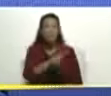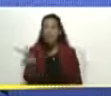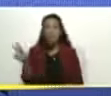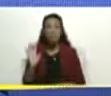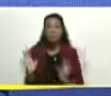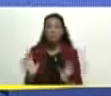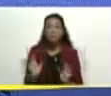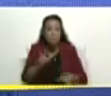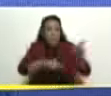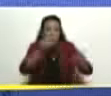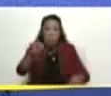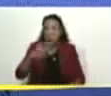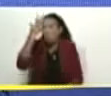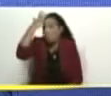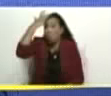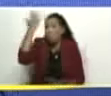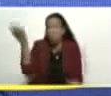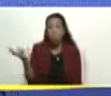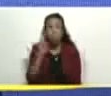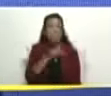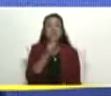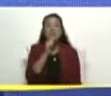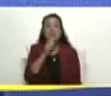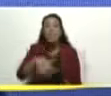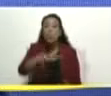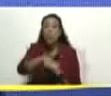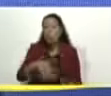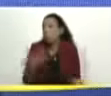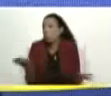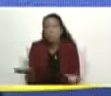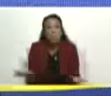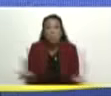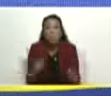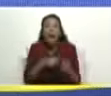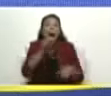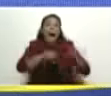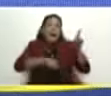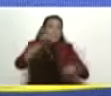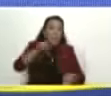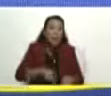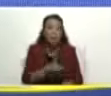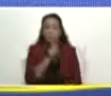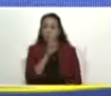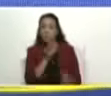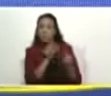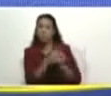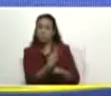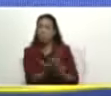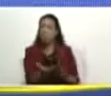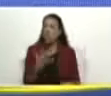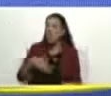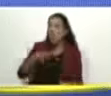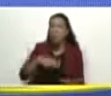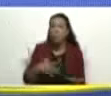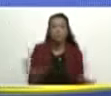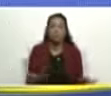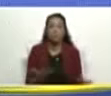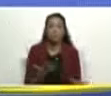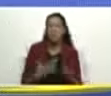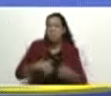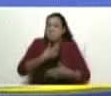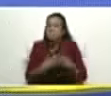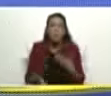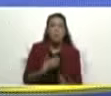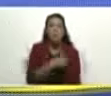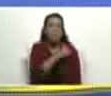pero muy, muy destructivo. A veces invisible, el negligente,